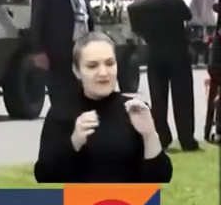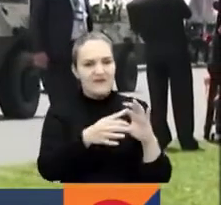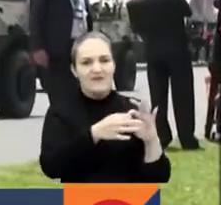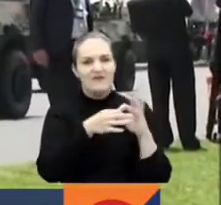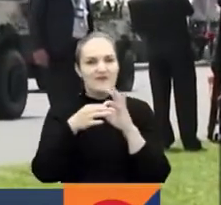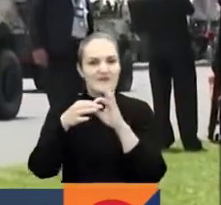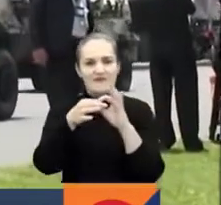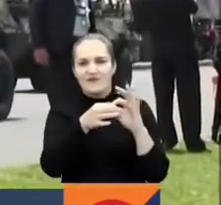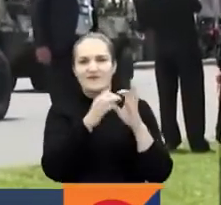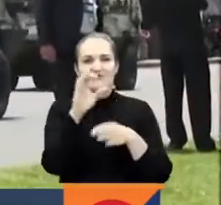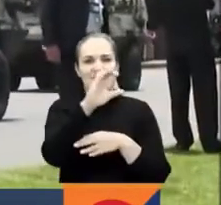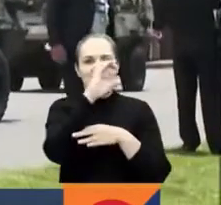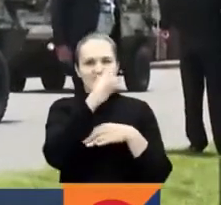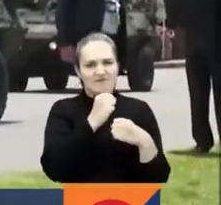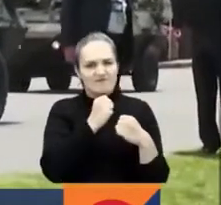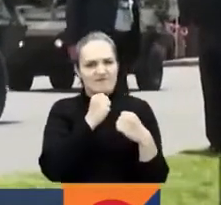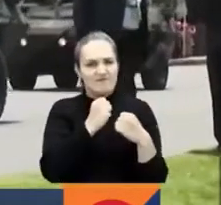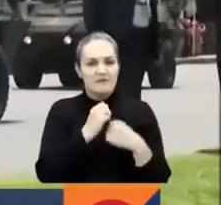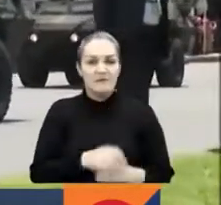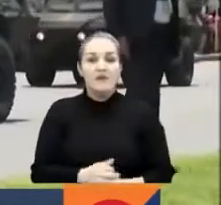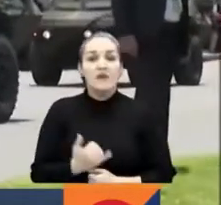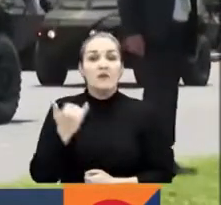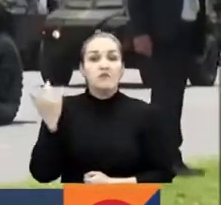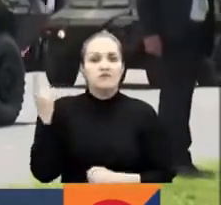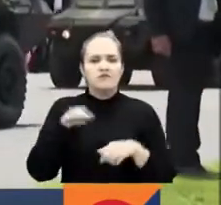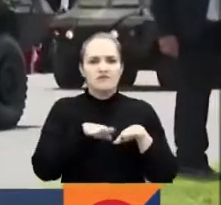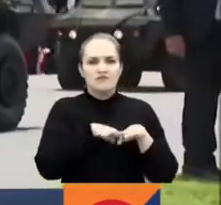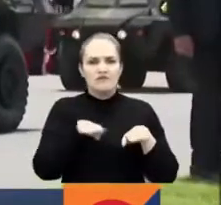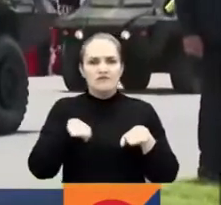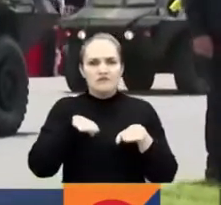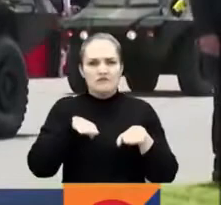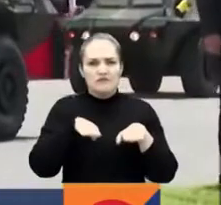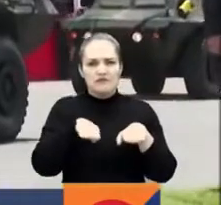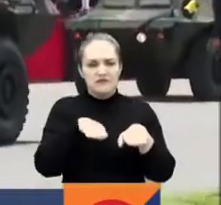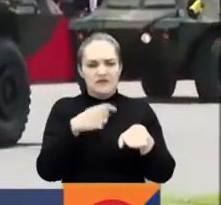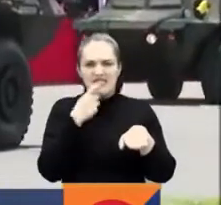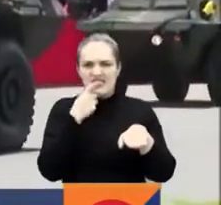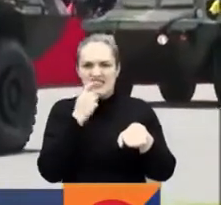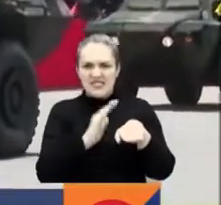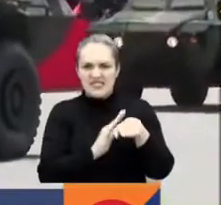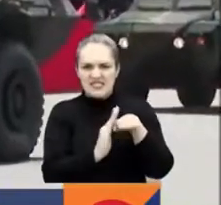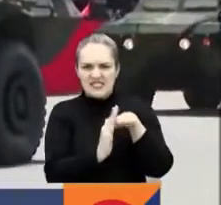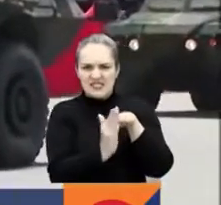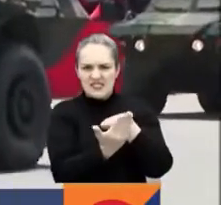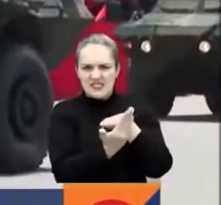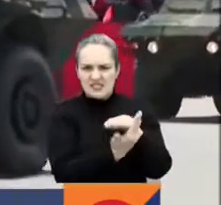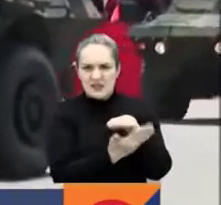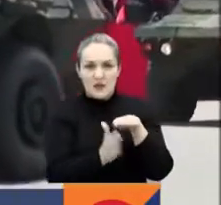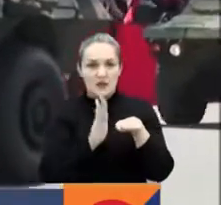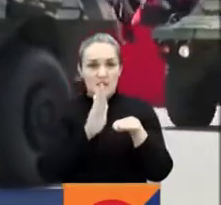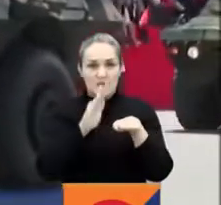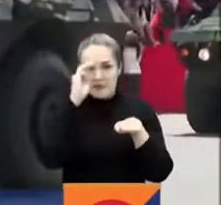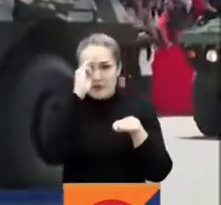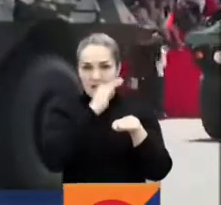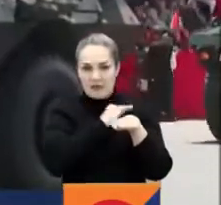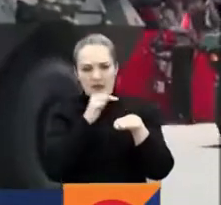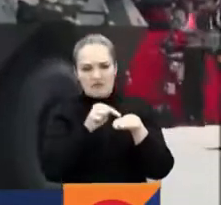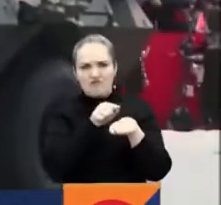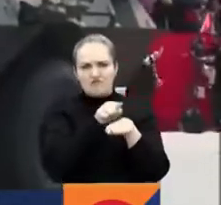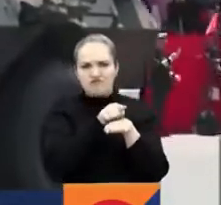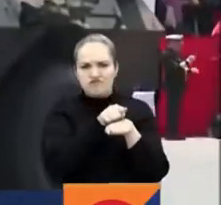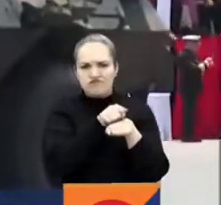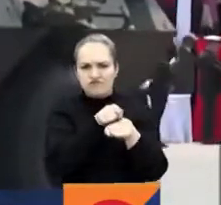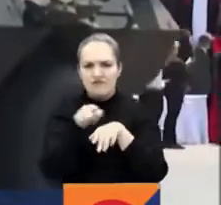Pues bien, a esta hora estamos viendo los carros blindados del Ejército Nacional, que son los que justamente en este momento están